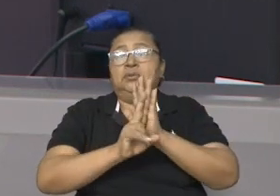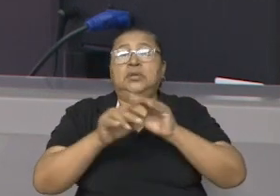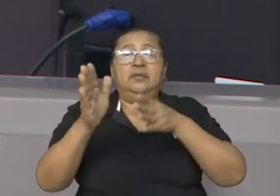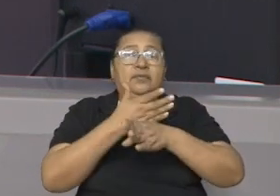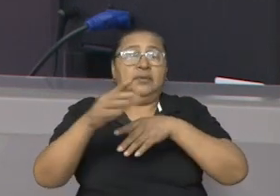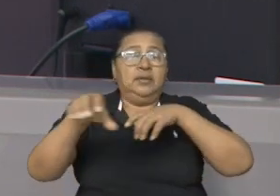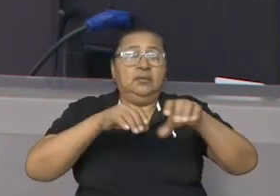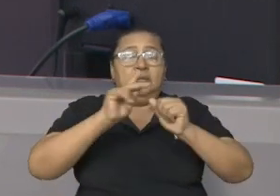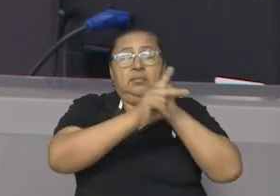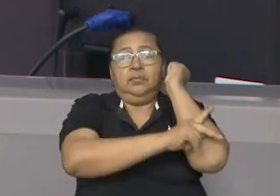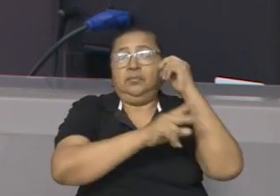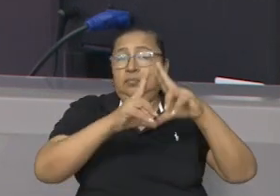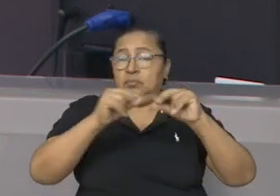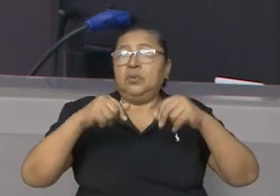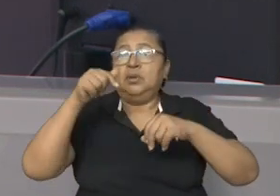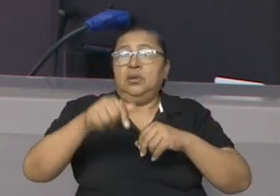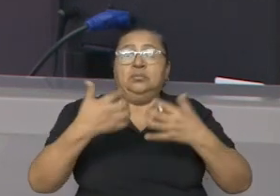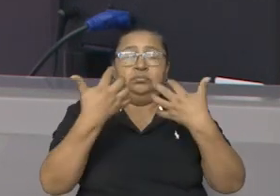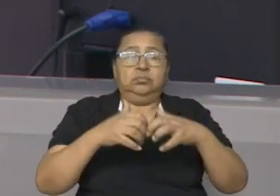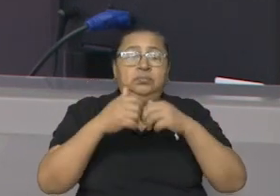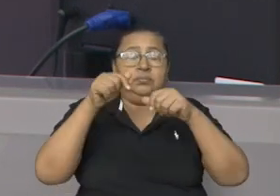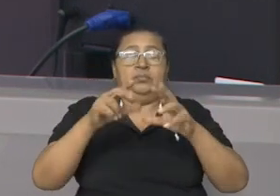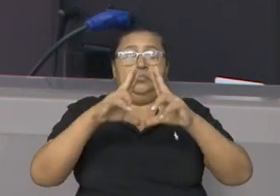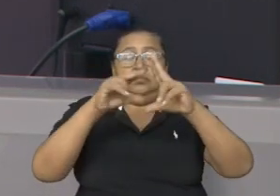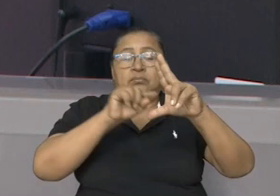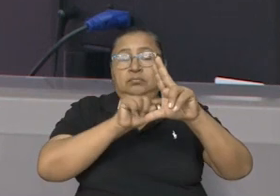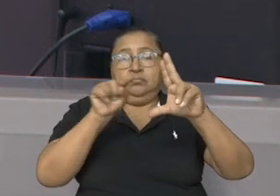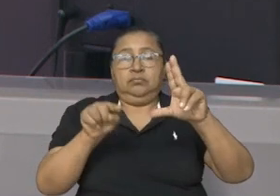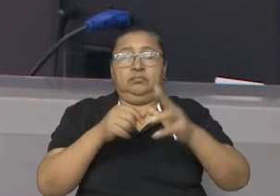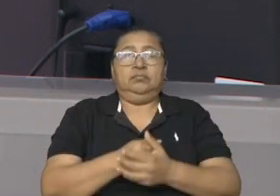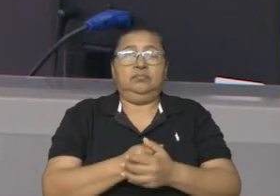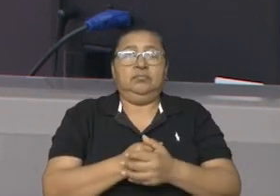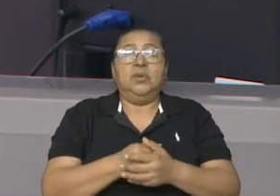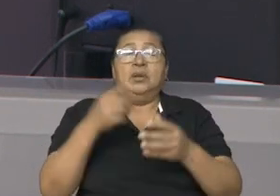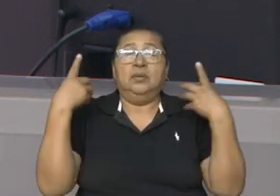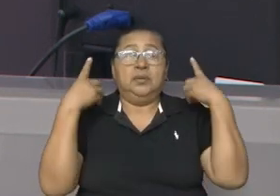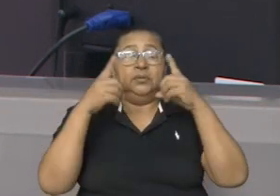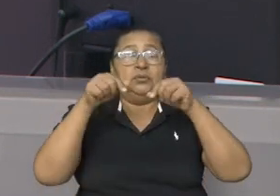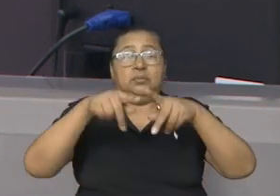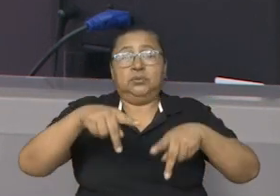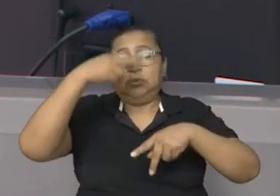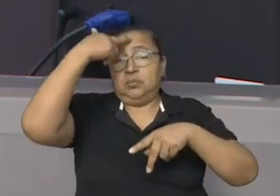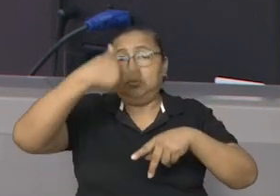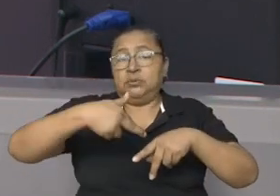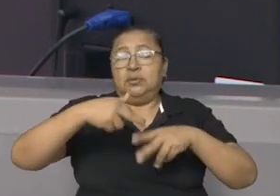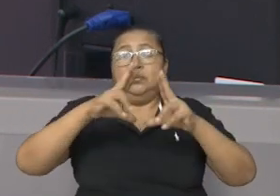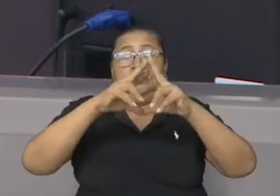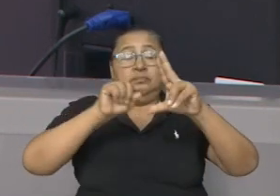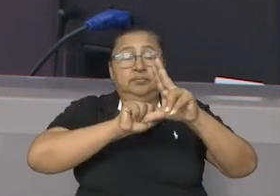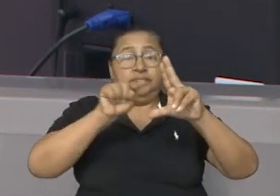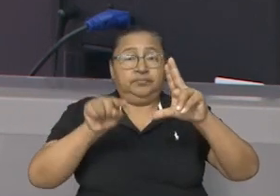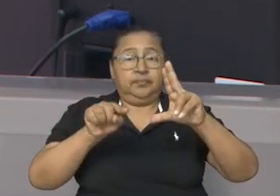acciones del Estado de Nicaragua en la empresa Gran Nacional de Nicaragua. La dirección de la autoridad del Gran Canal